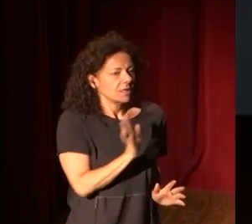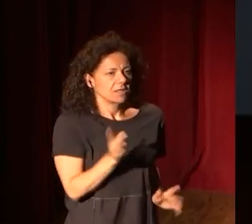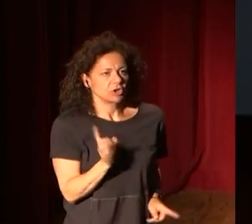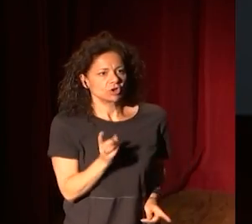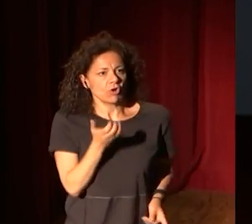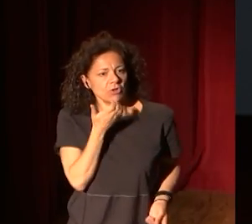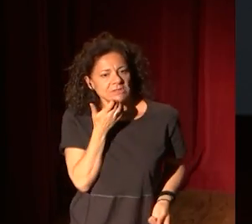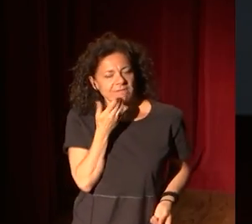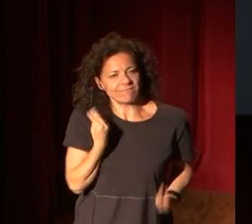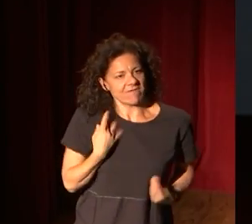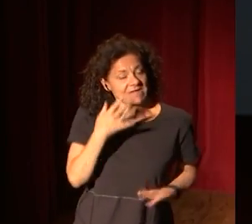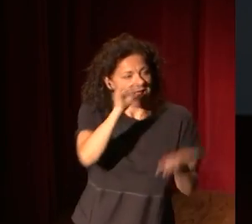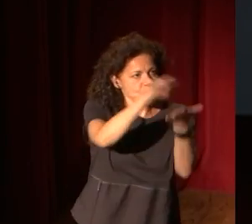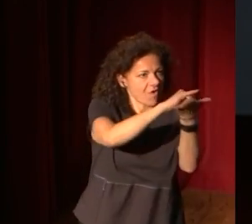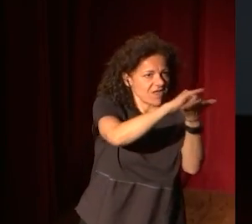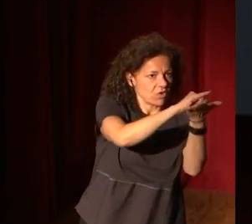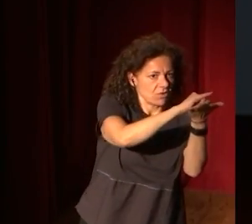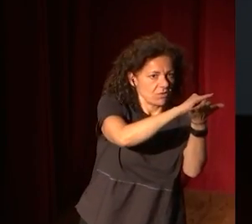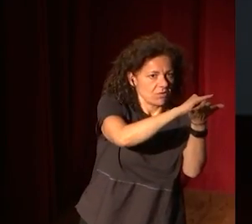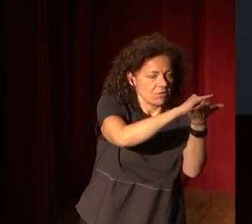cerca de Madison Avenue, en la quinta avenida.